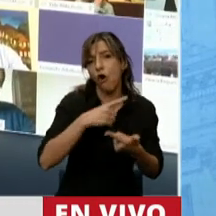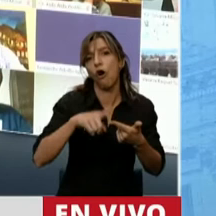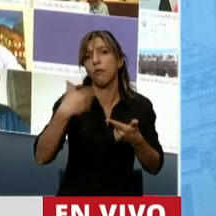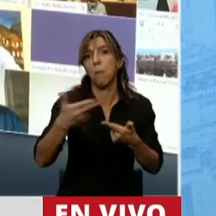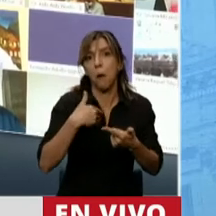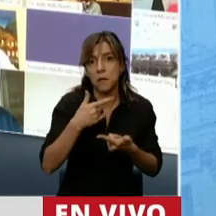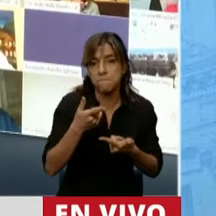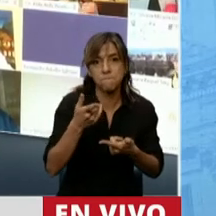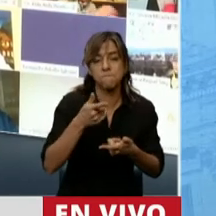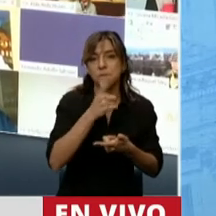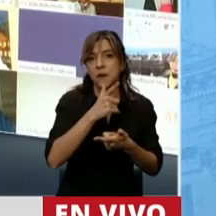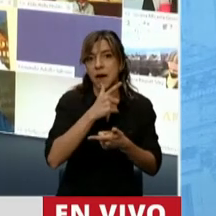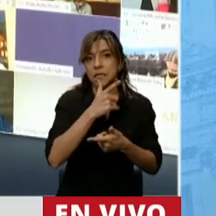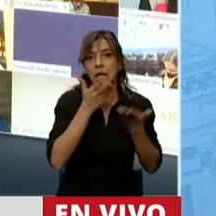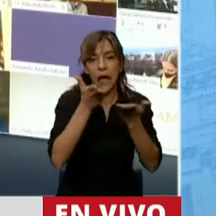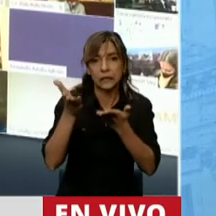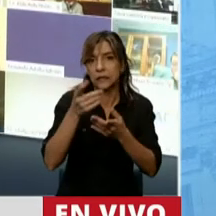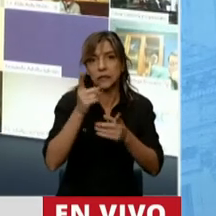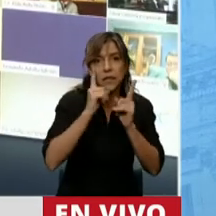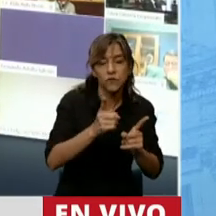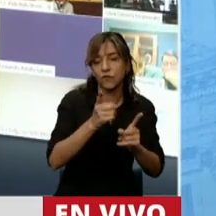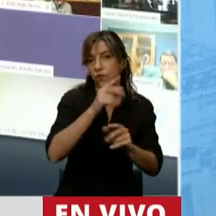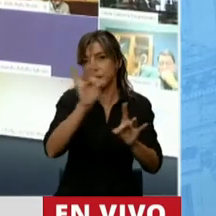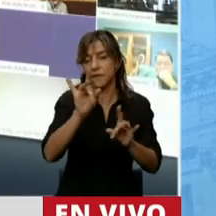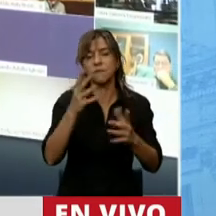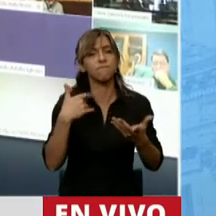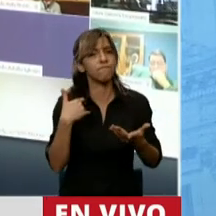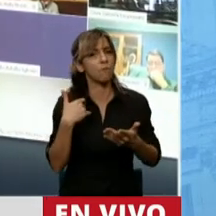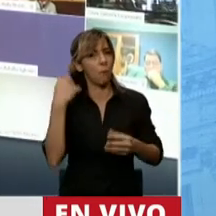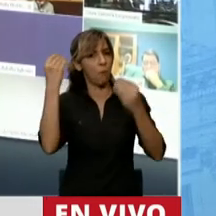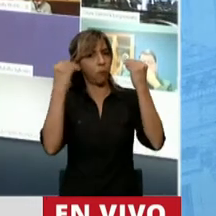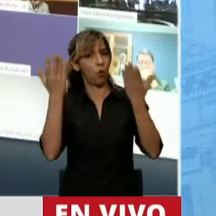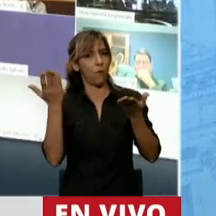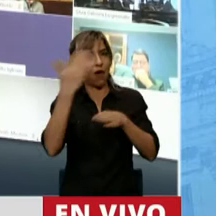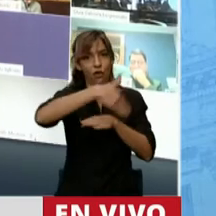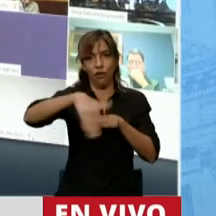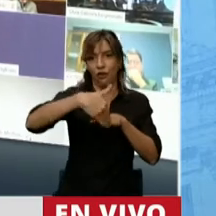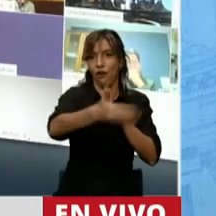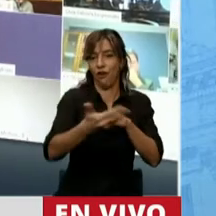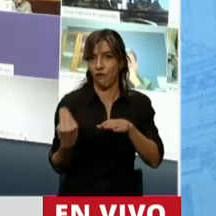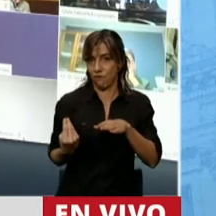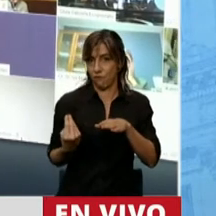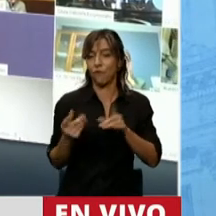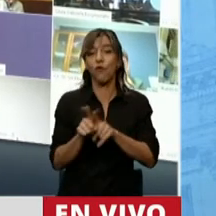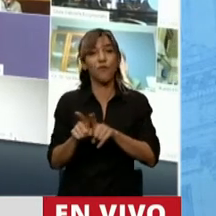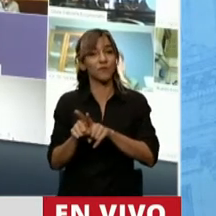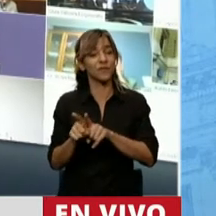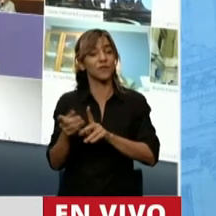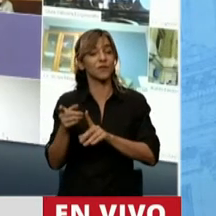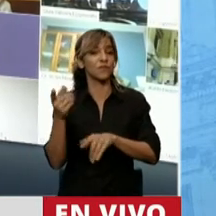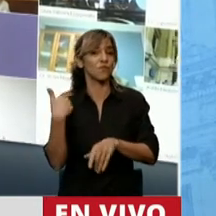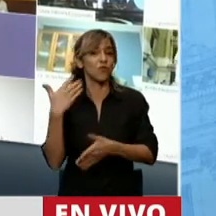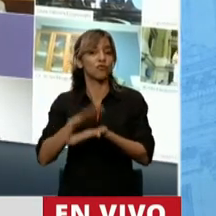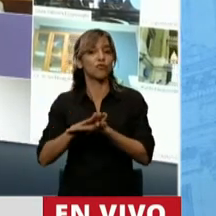preocupa, señor Jefe de la Vene. Otro de los temas, que si hablamos ya también acá, el tema del subsidio, el Tampoco. Ahora vamos a tratar acá en este